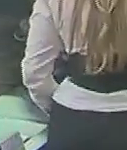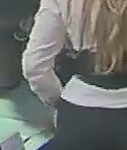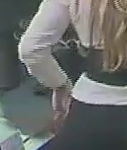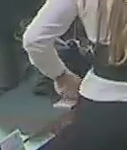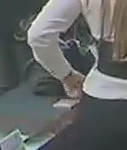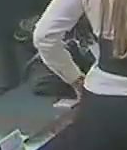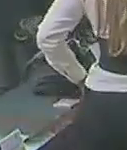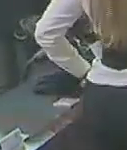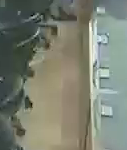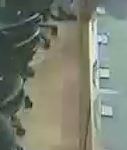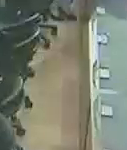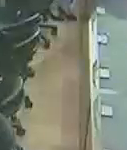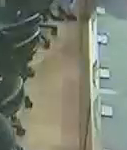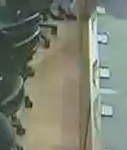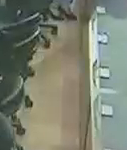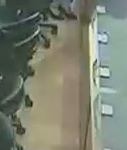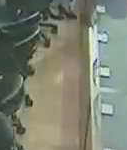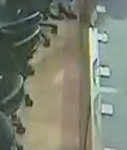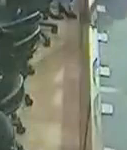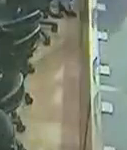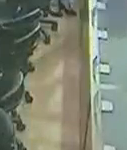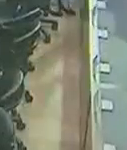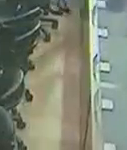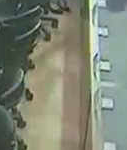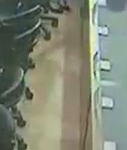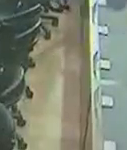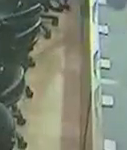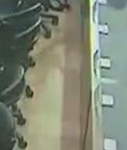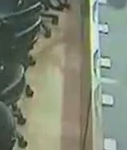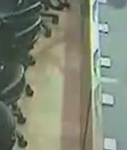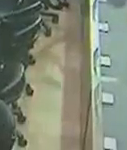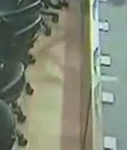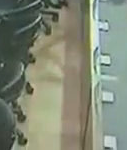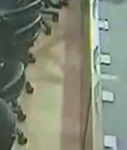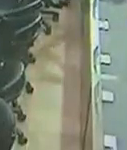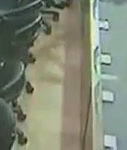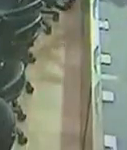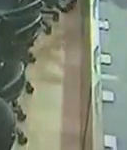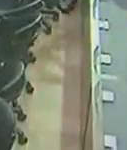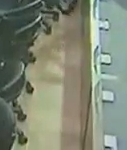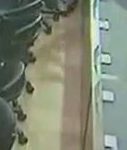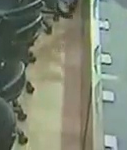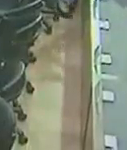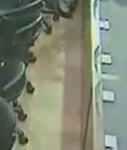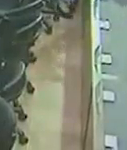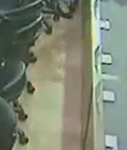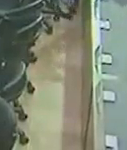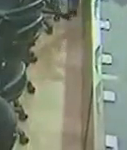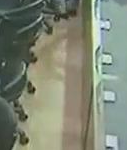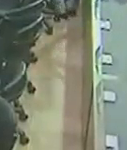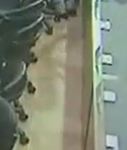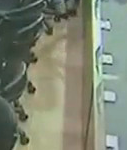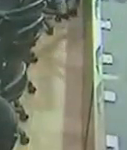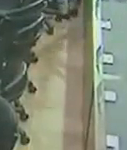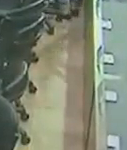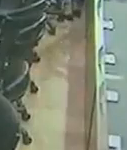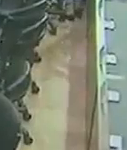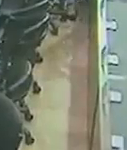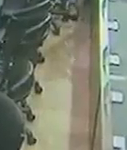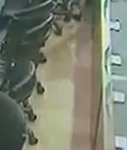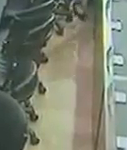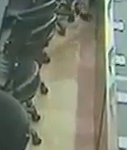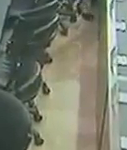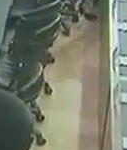fortalecer la economía nacional instrumento legal que por cierto busca reivindicar el proceso social del trabajo ellos decían durante la mención de los